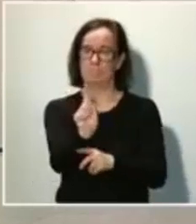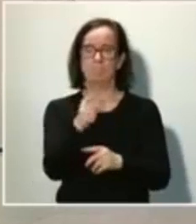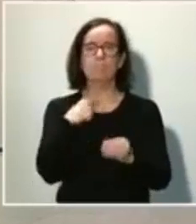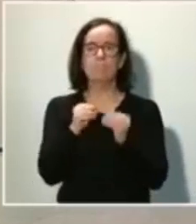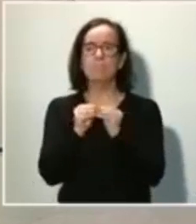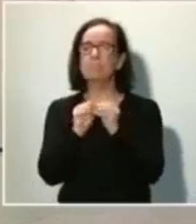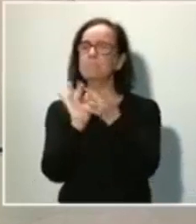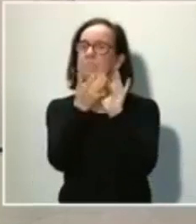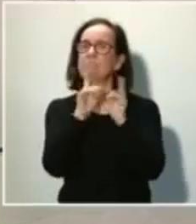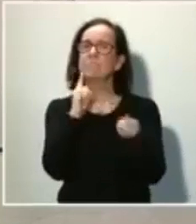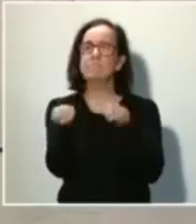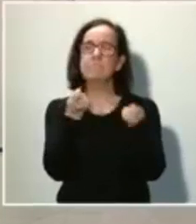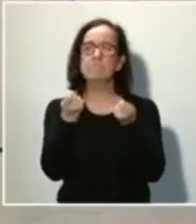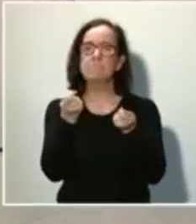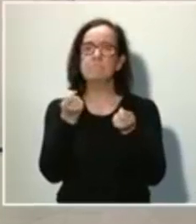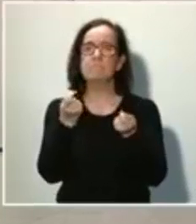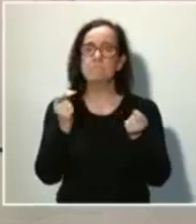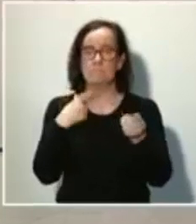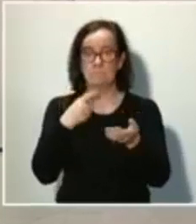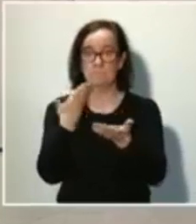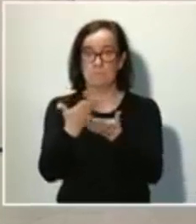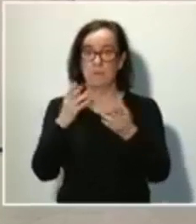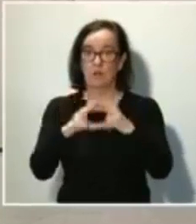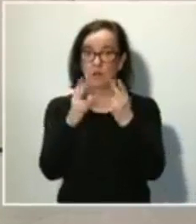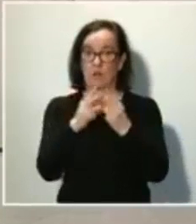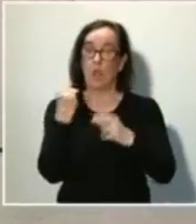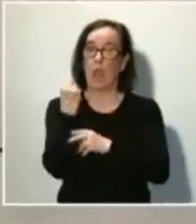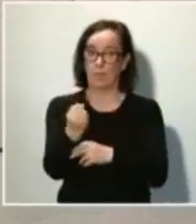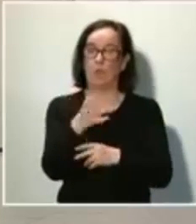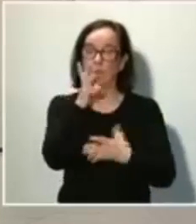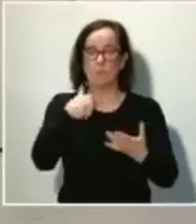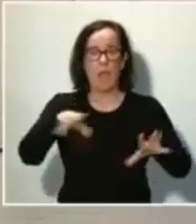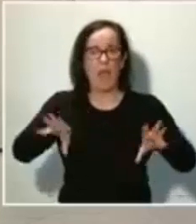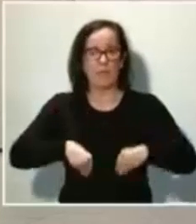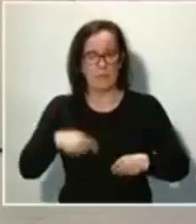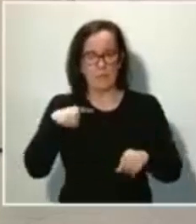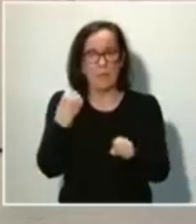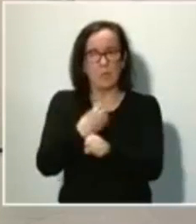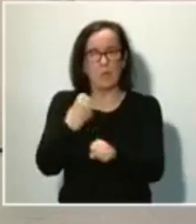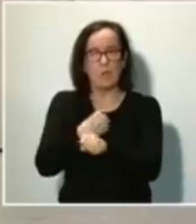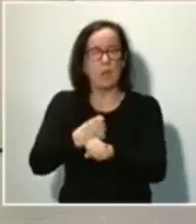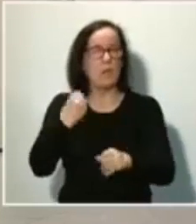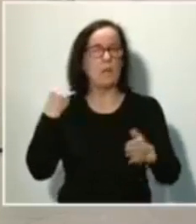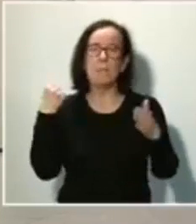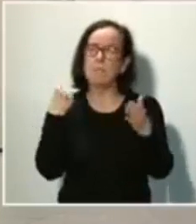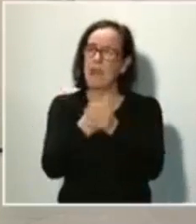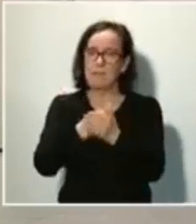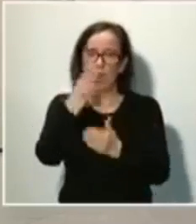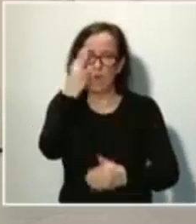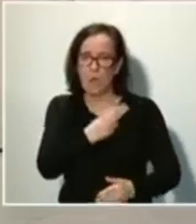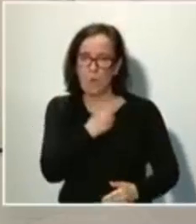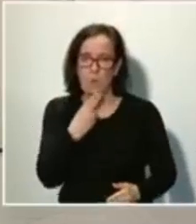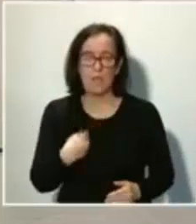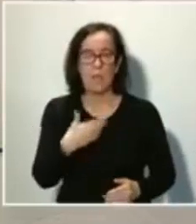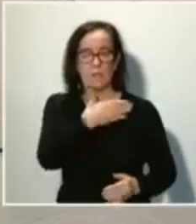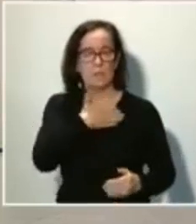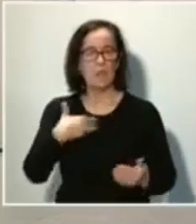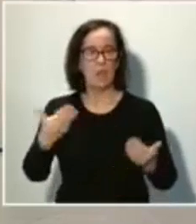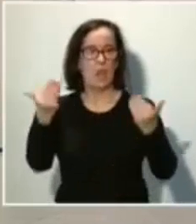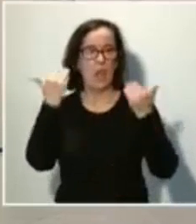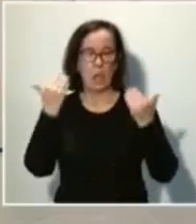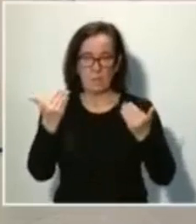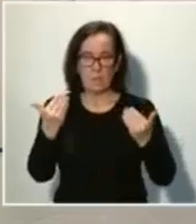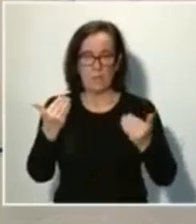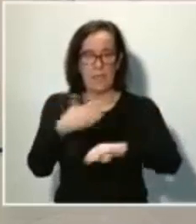de asistencia social con el apoyo de las Fuerzas Armadas. Asumimos esta tarea con el máximo compromiso. Quiero agradecer a la